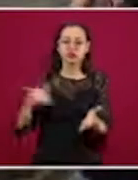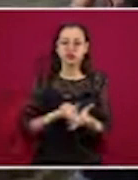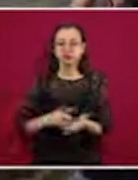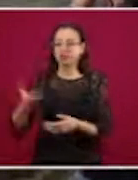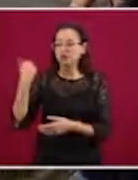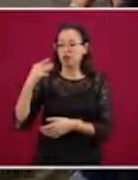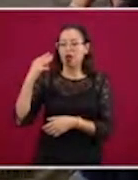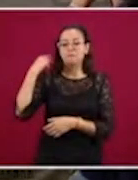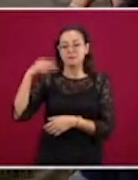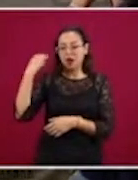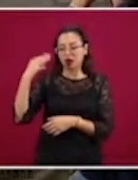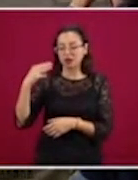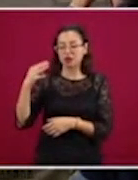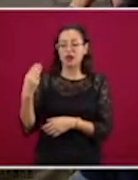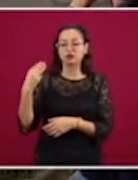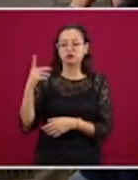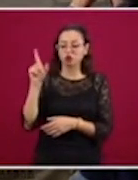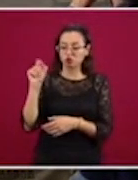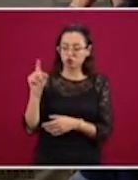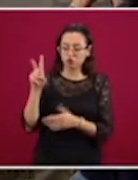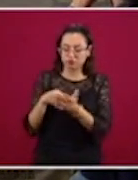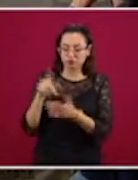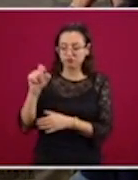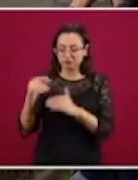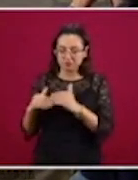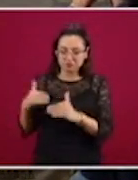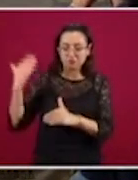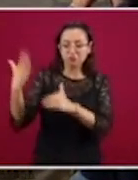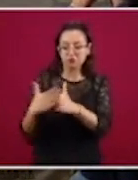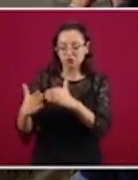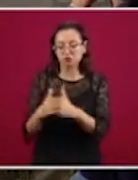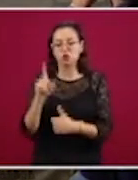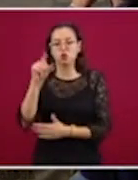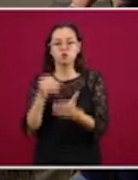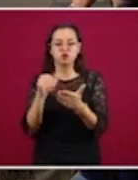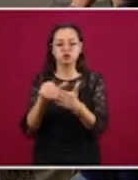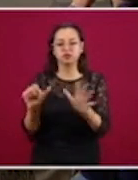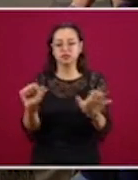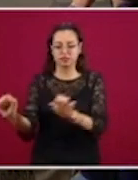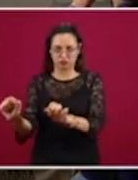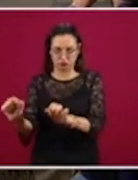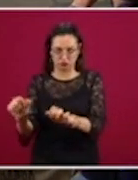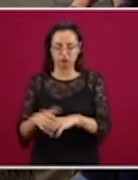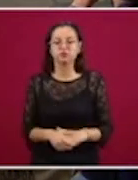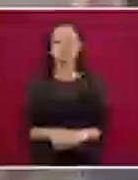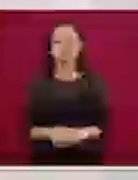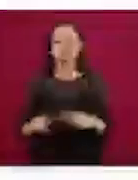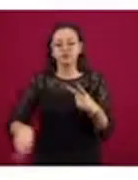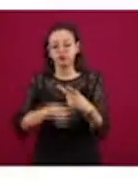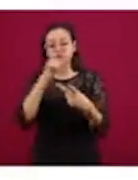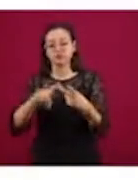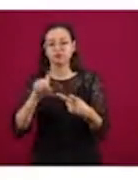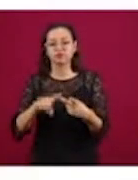2020, bajaremos a un millón 681 mil barriles por día. Dos, los Estados